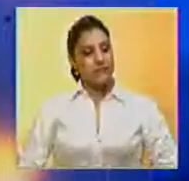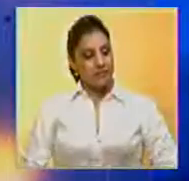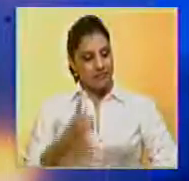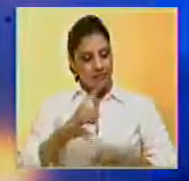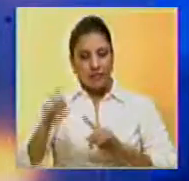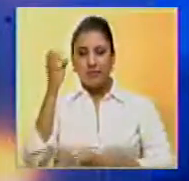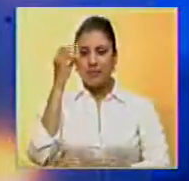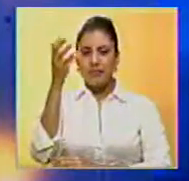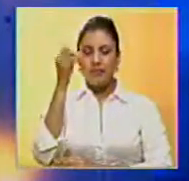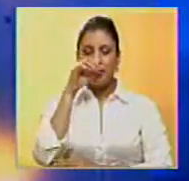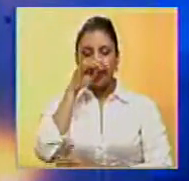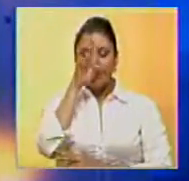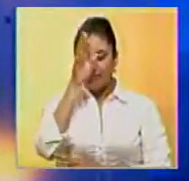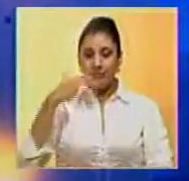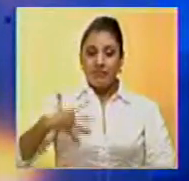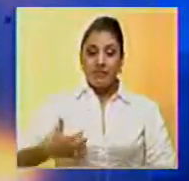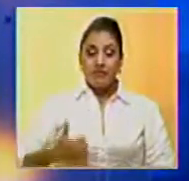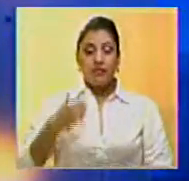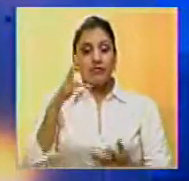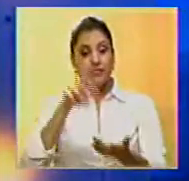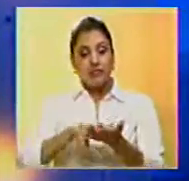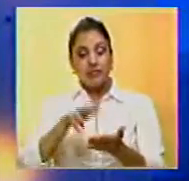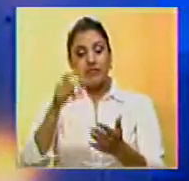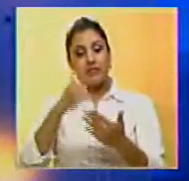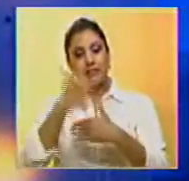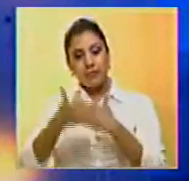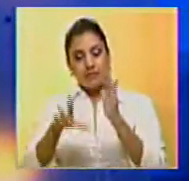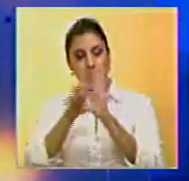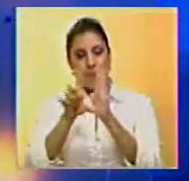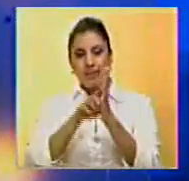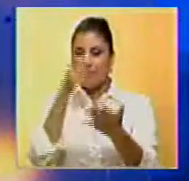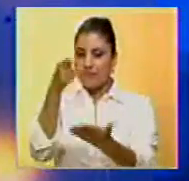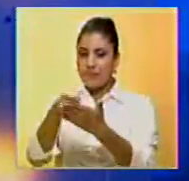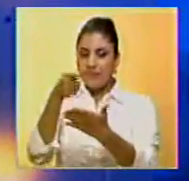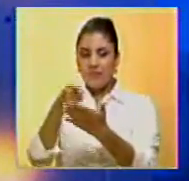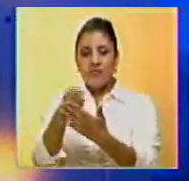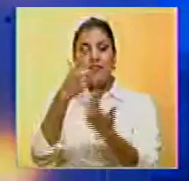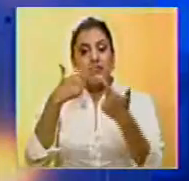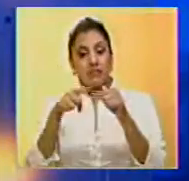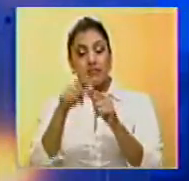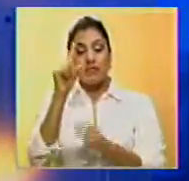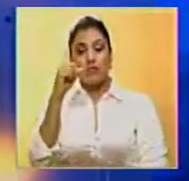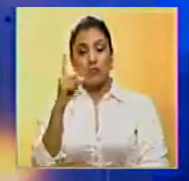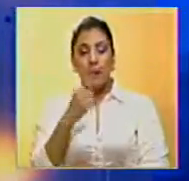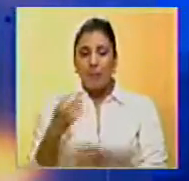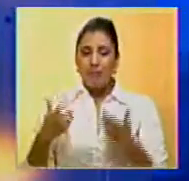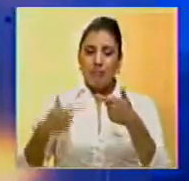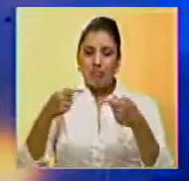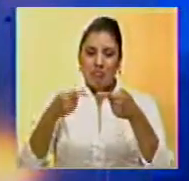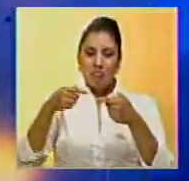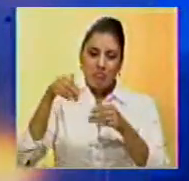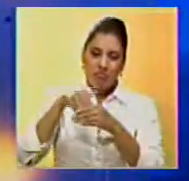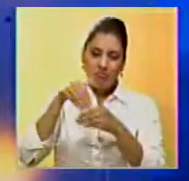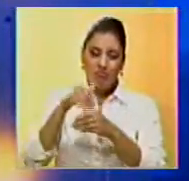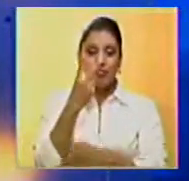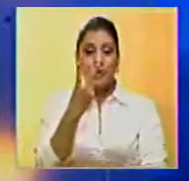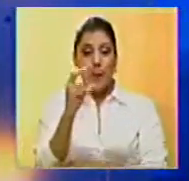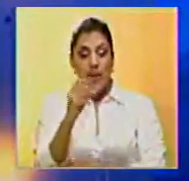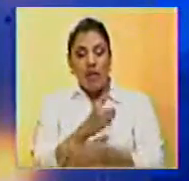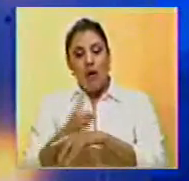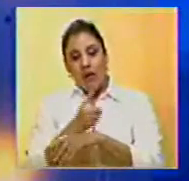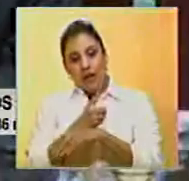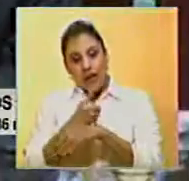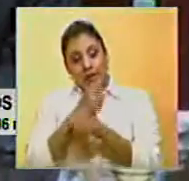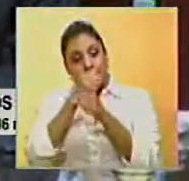El Congreso de Argentina aprobó el proyecto de ley que permite el pago a los fondos buitre después de una reñida votación que duró más de 20